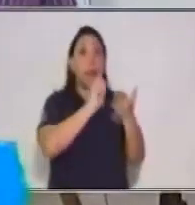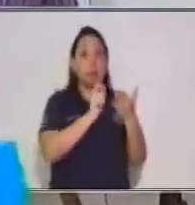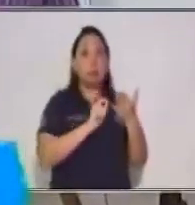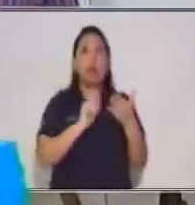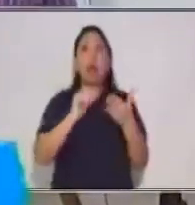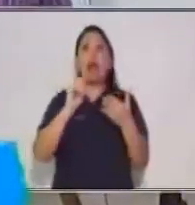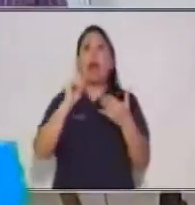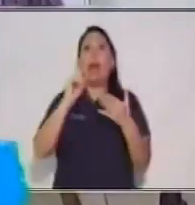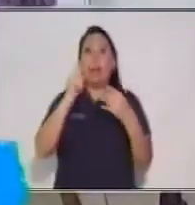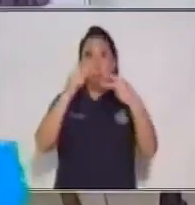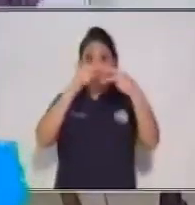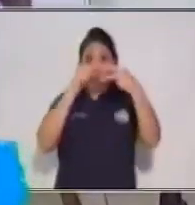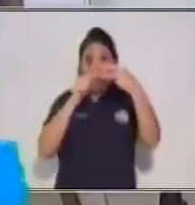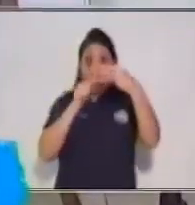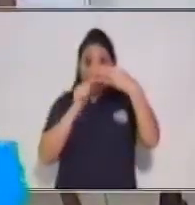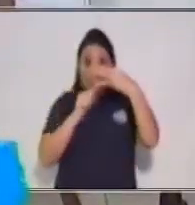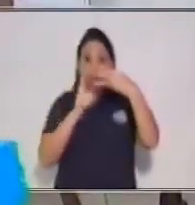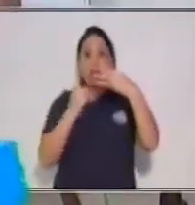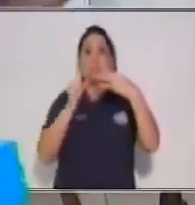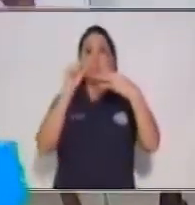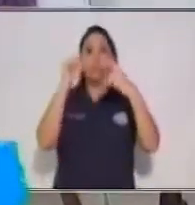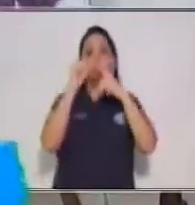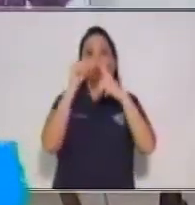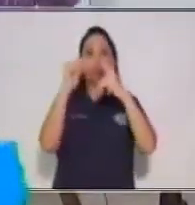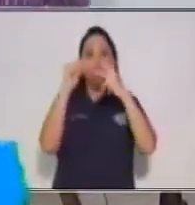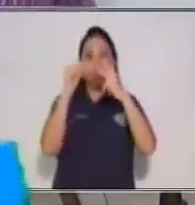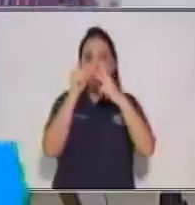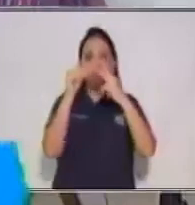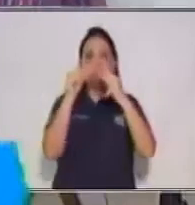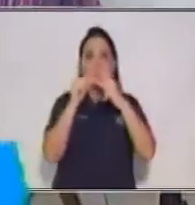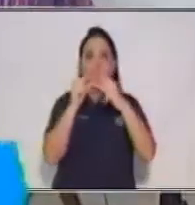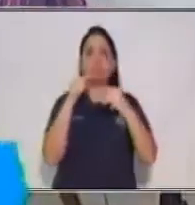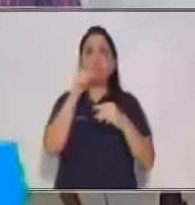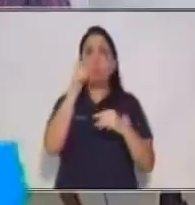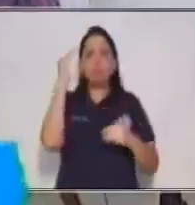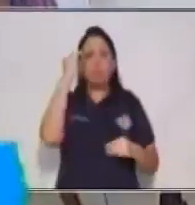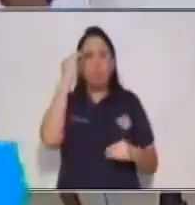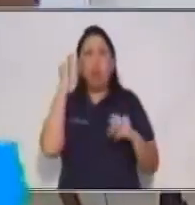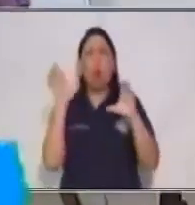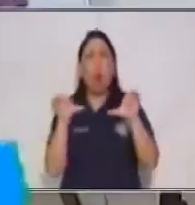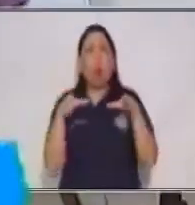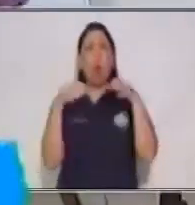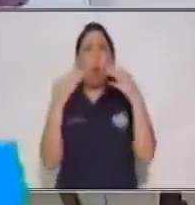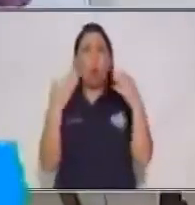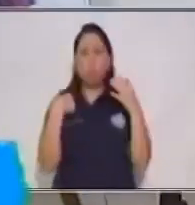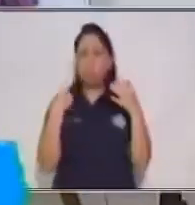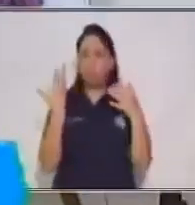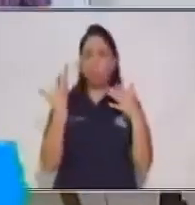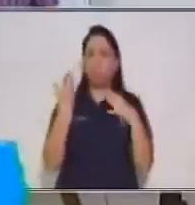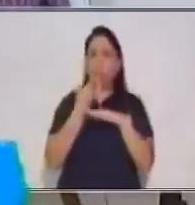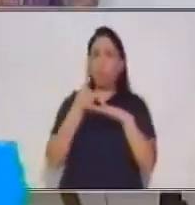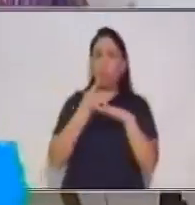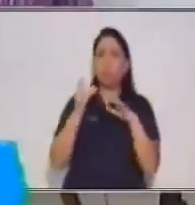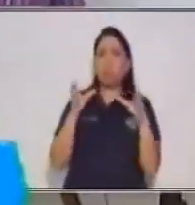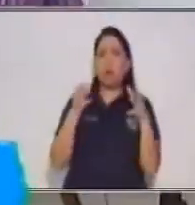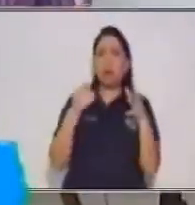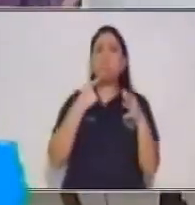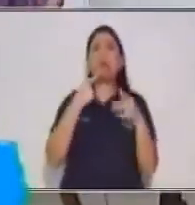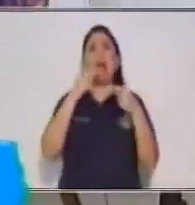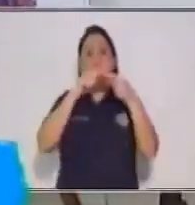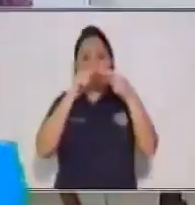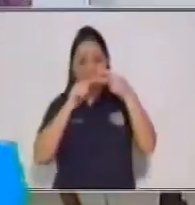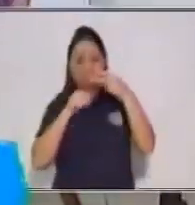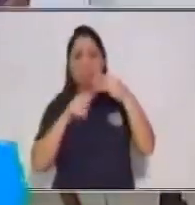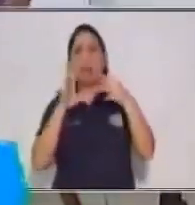coherencia y la cohesión. Seguramente te preguntarás si esto cómo lo aplico o de qué me va a servir. Pues básicamente